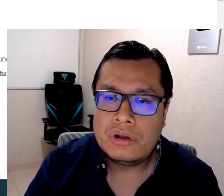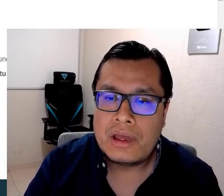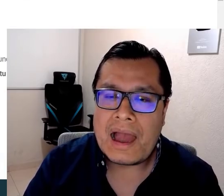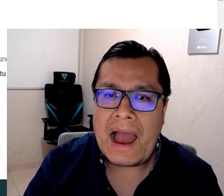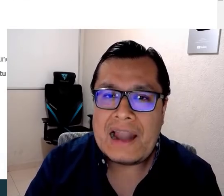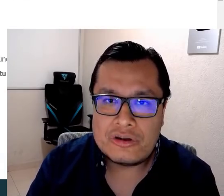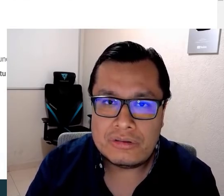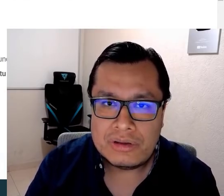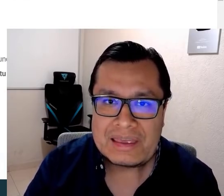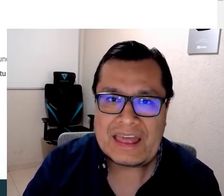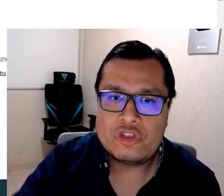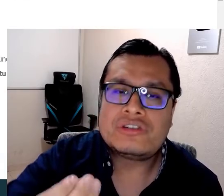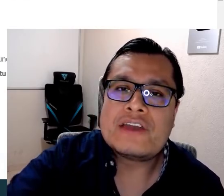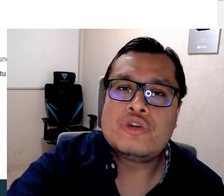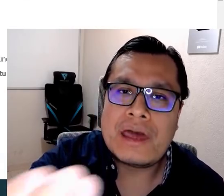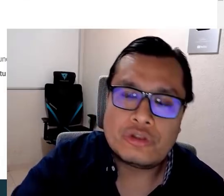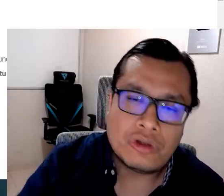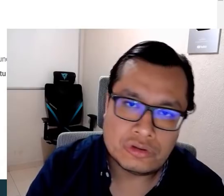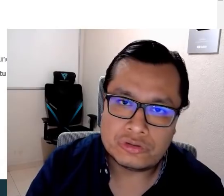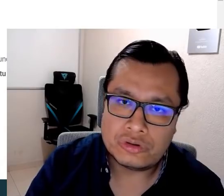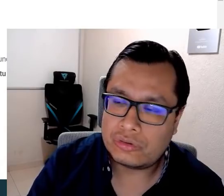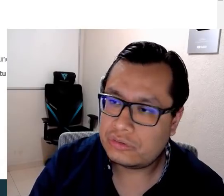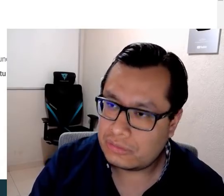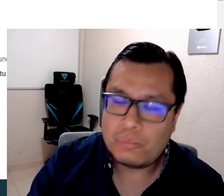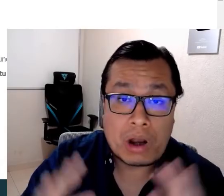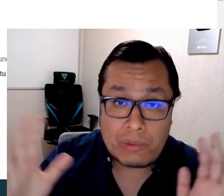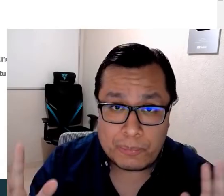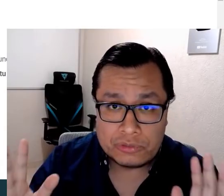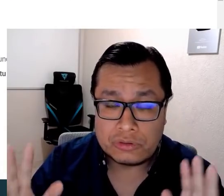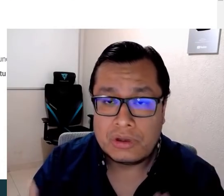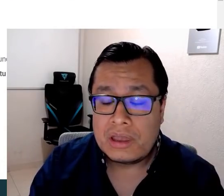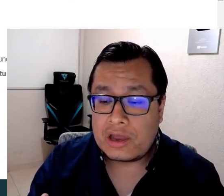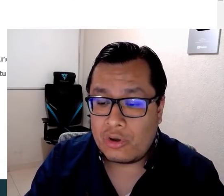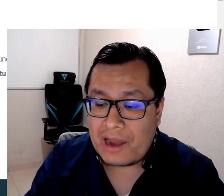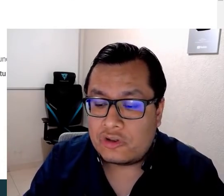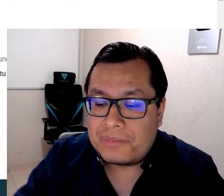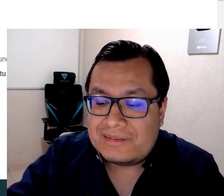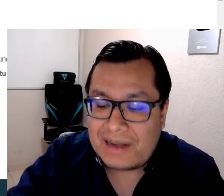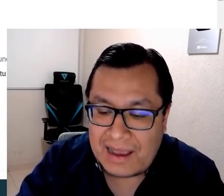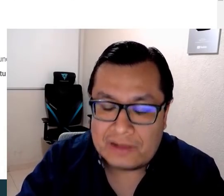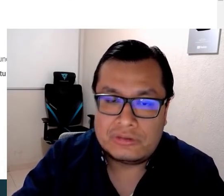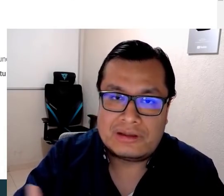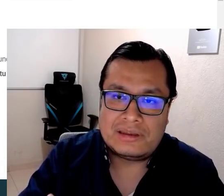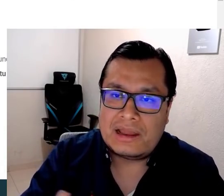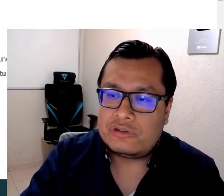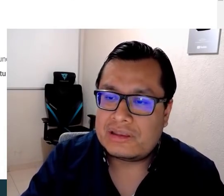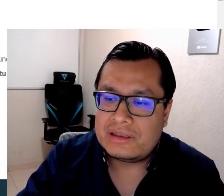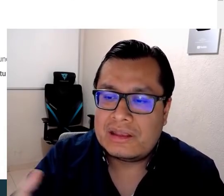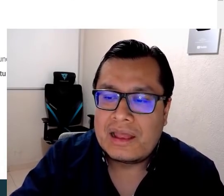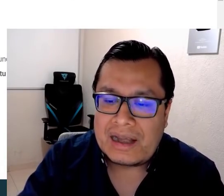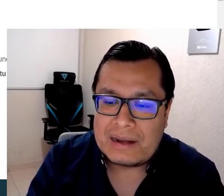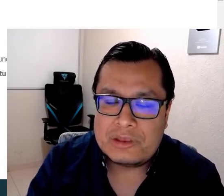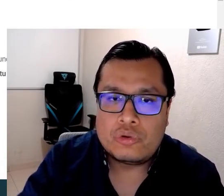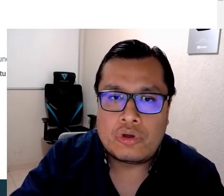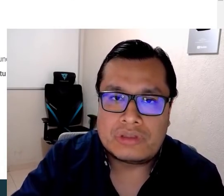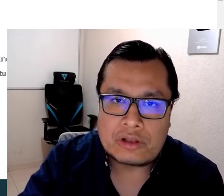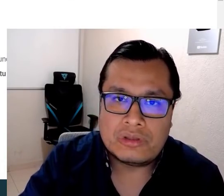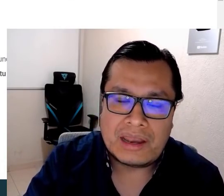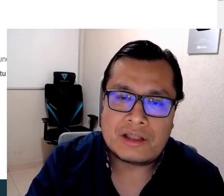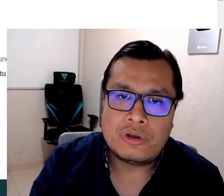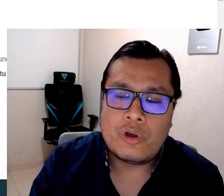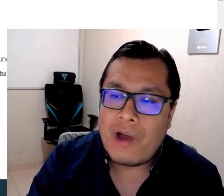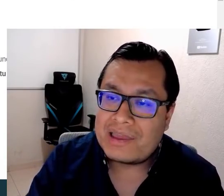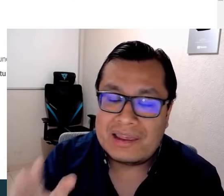visto algo que nos ayude a todos nosotros. Vuelvo al punto, creo que a los más cercanos del CENTE a los que tienen realmente un